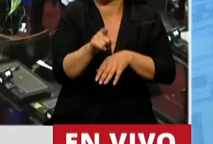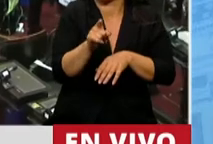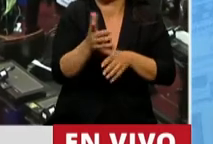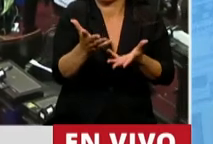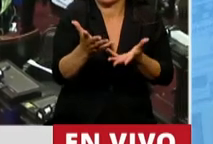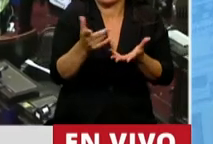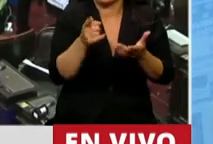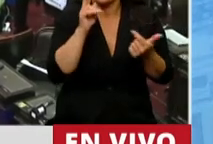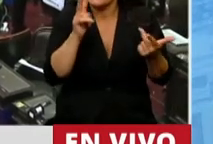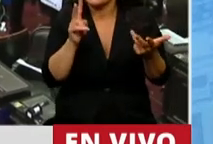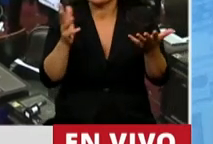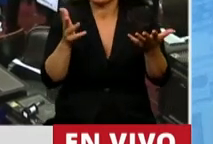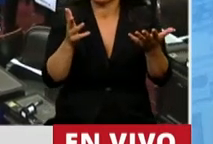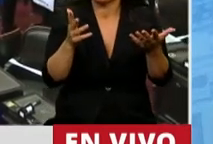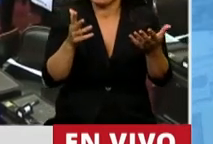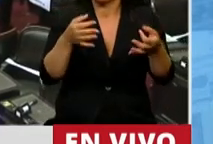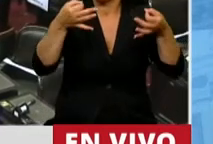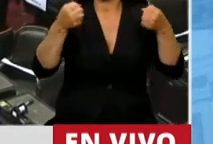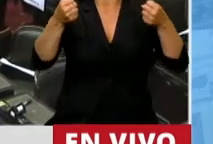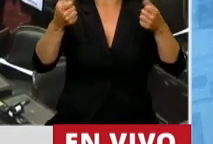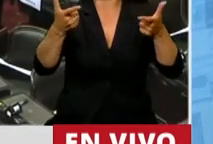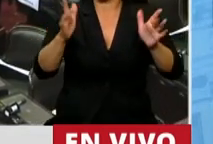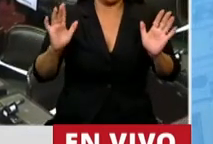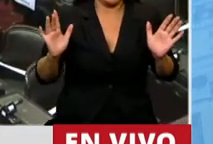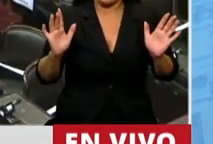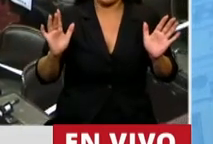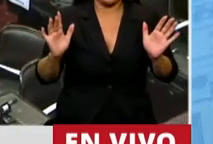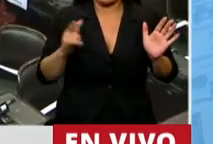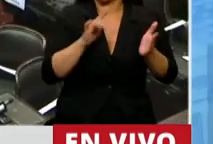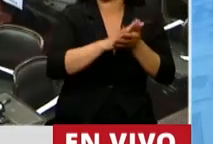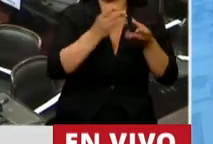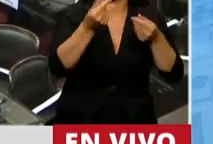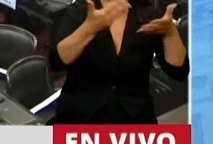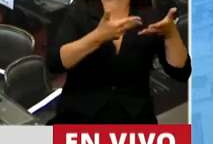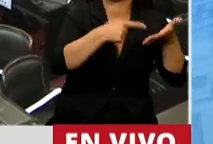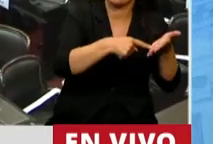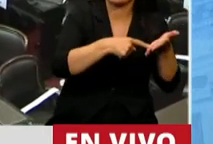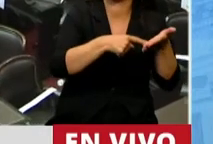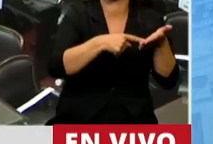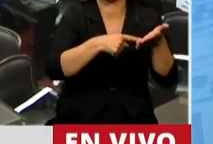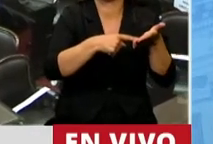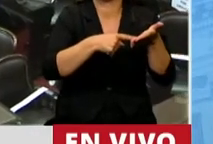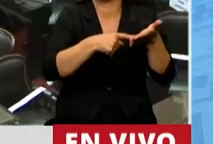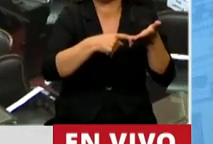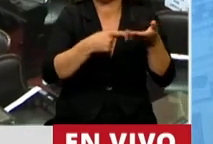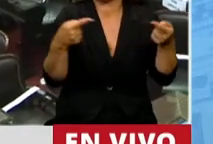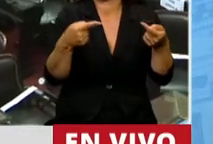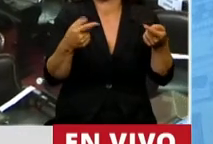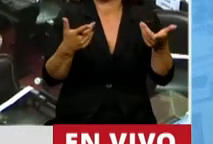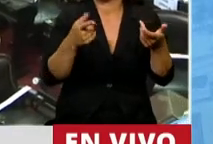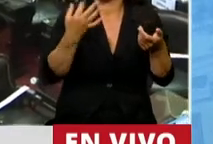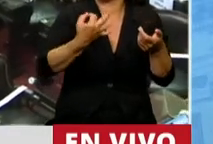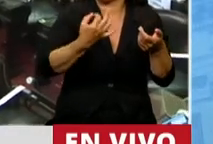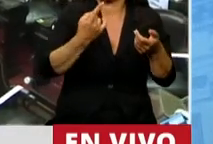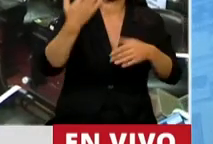que si uno analiza las ejecuciones del presupuesto, como lo que cada presupuesto ha dicho, desvirtúa mucho del límite que se